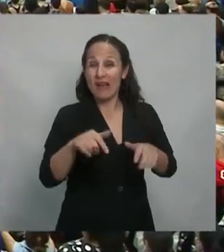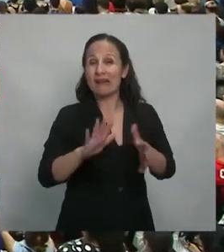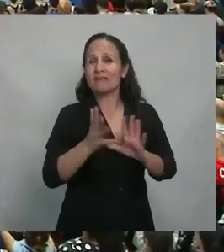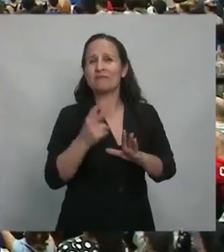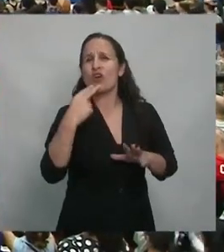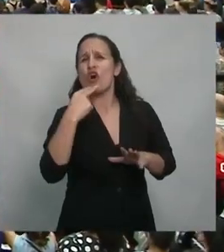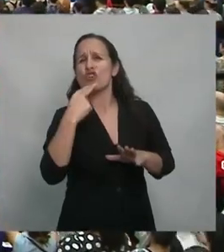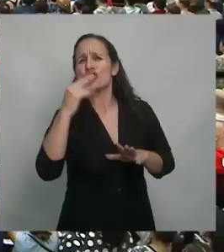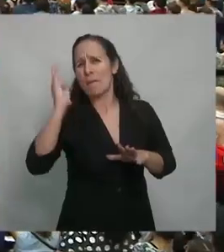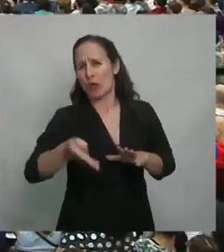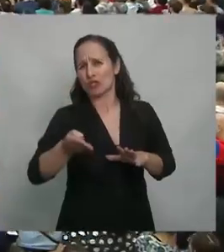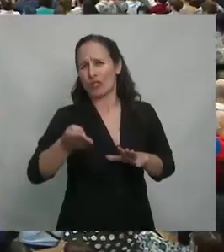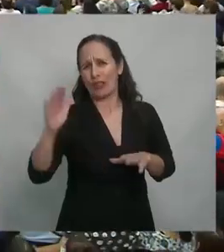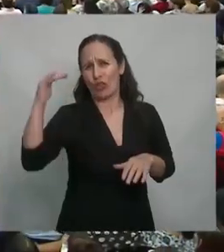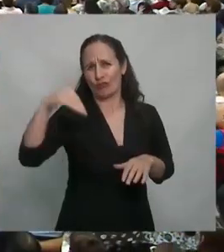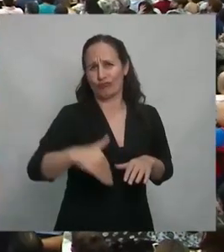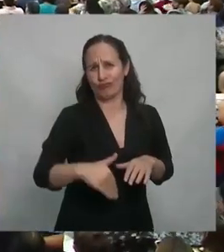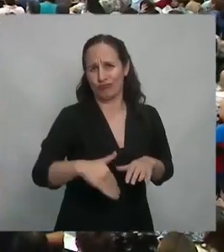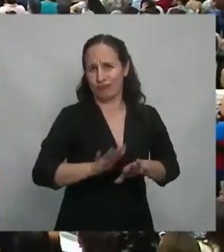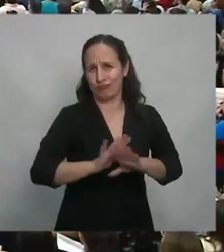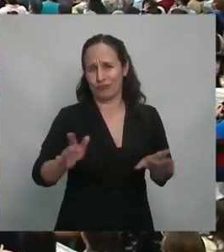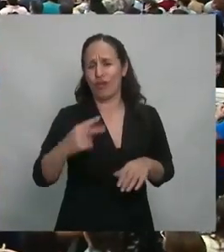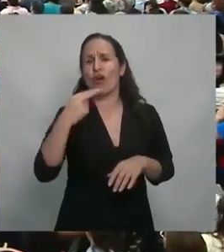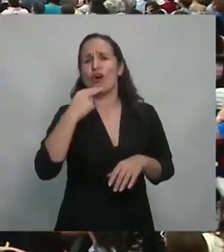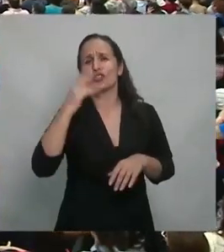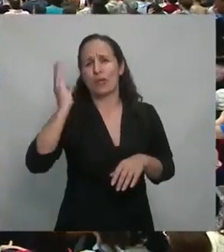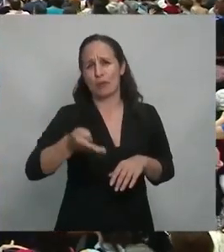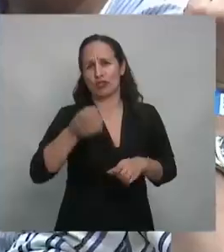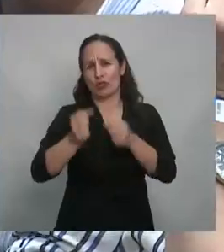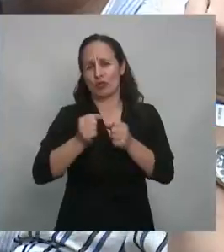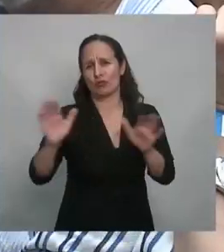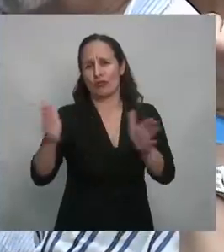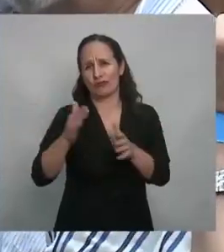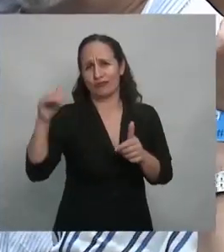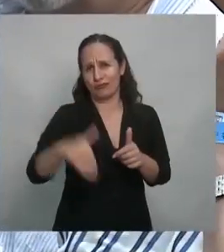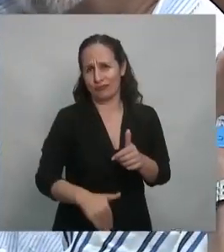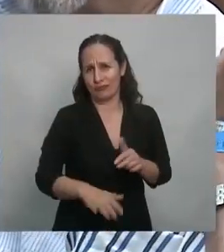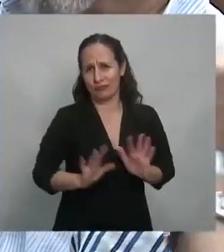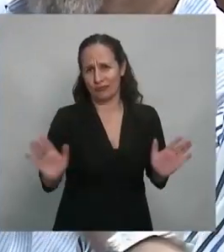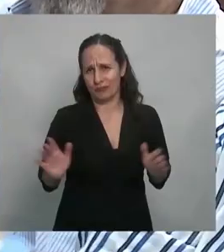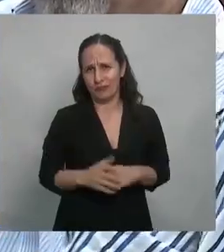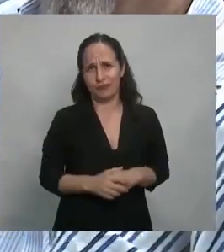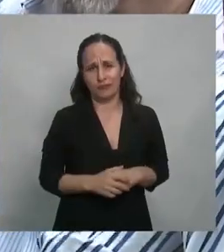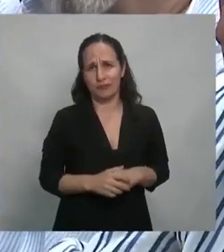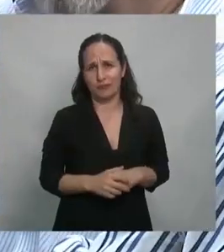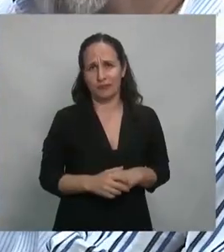11%, una caída del 11%, ni que hablar de la capacidad